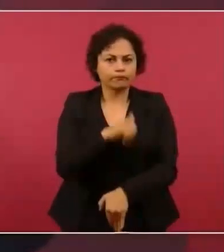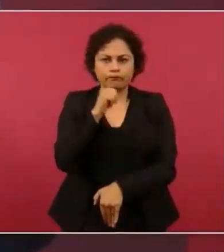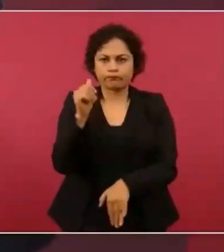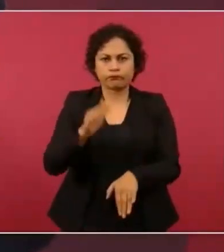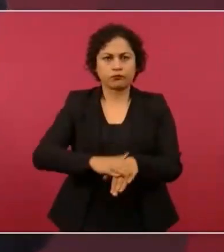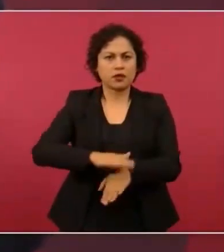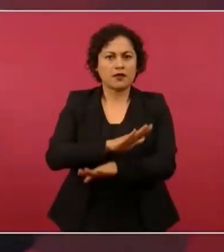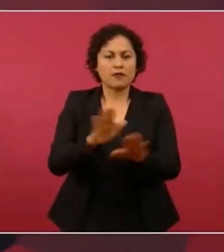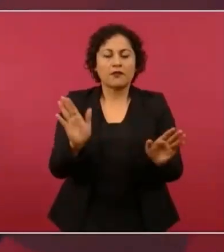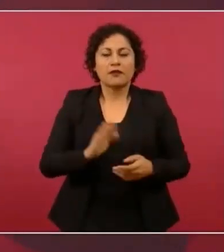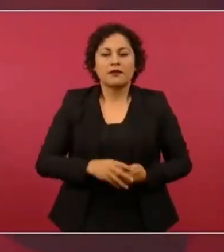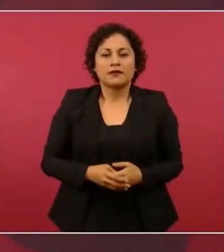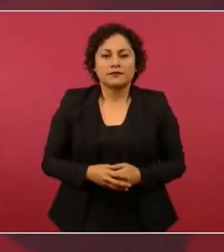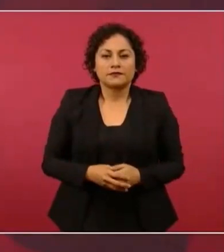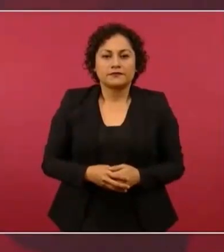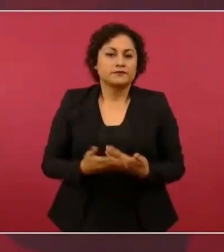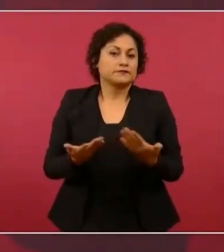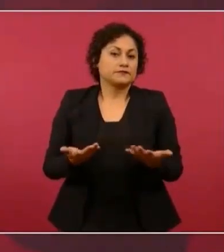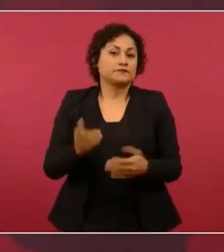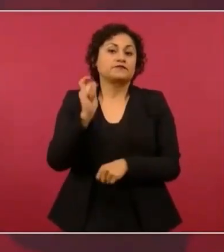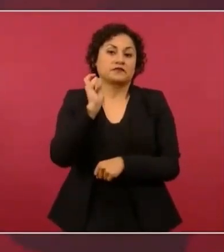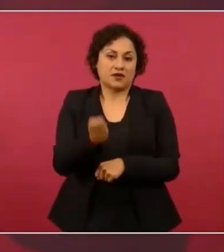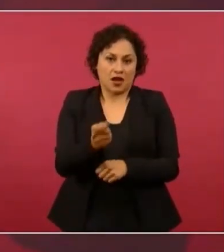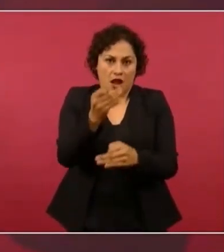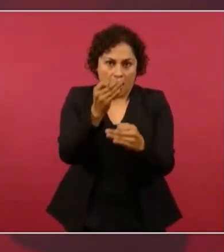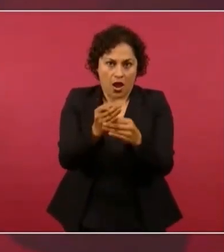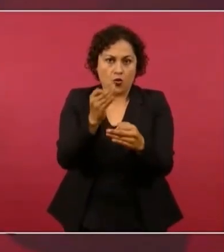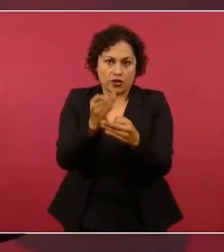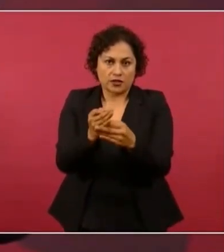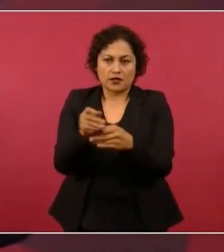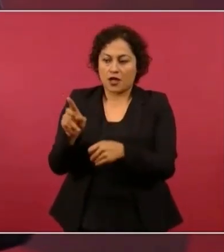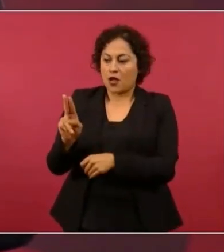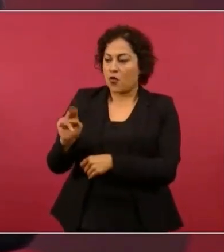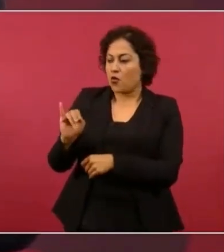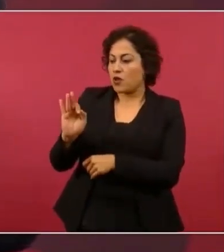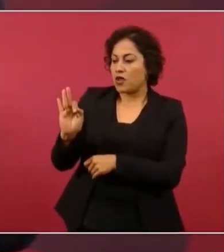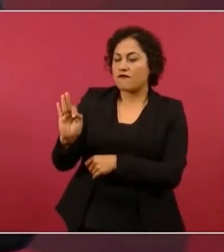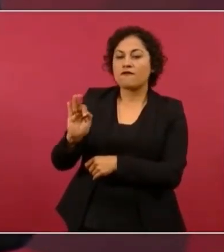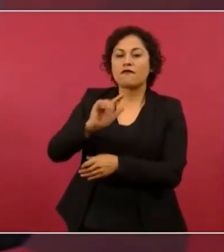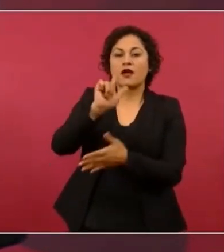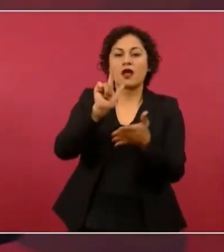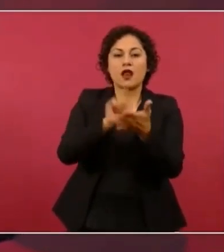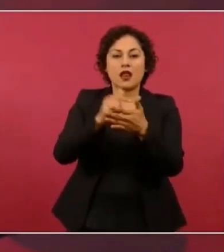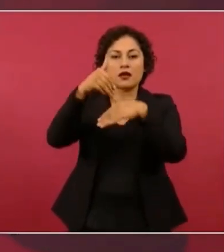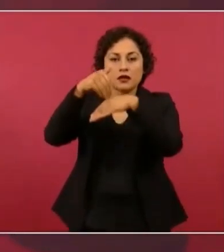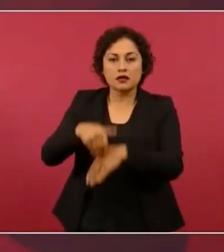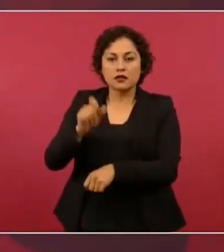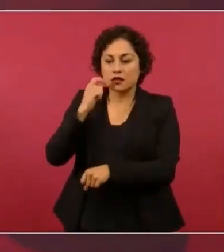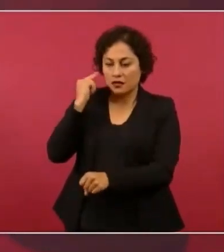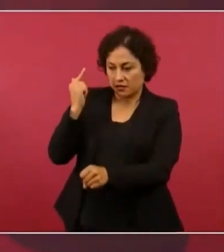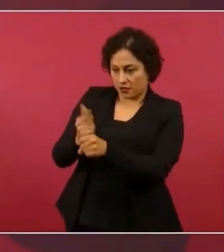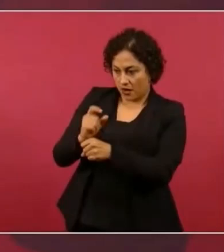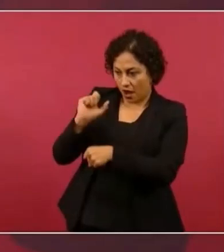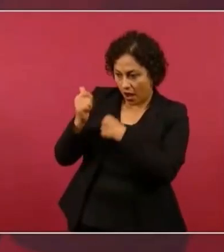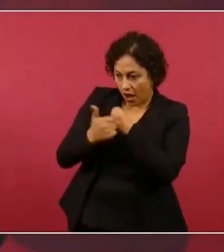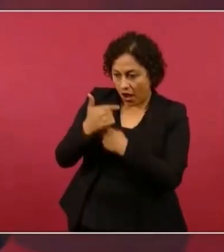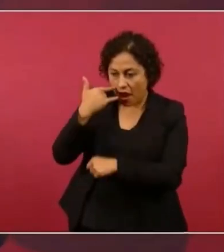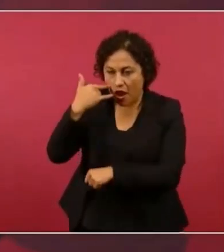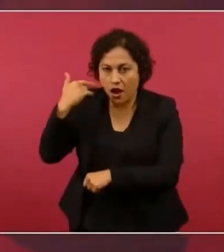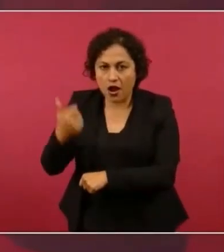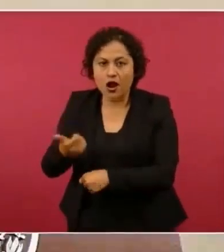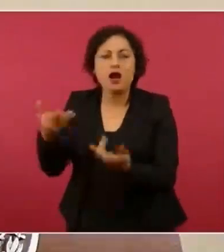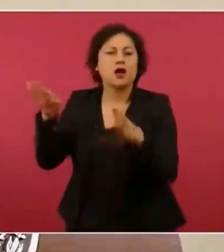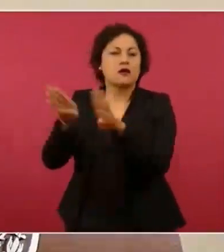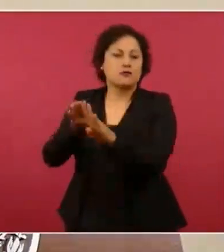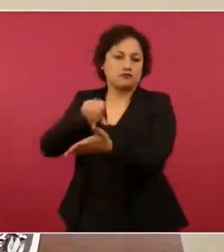cuentas, que es de tipo preventivo. Esto se hace ahora junto con